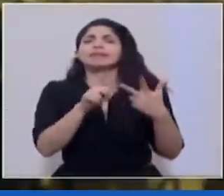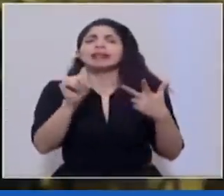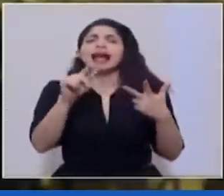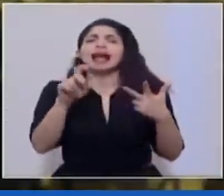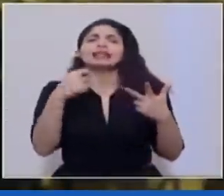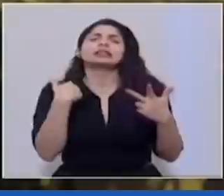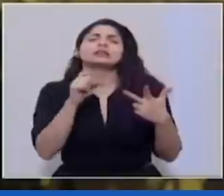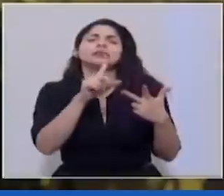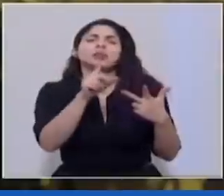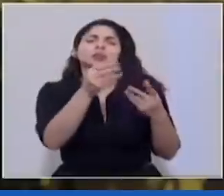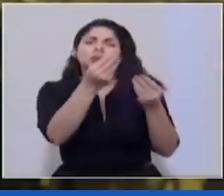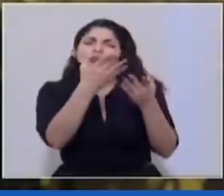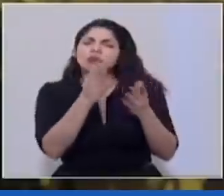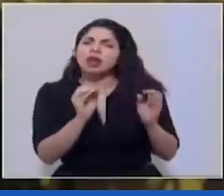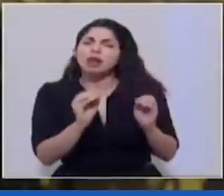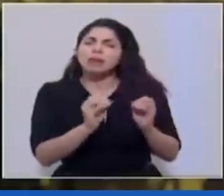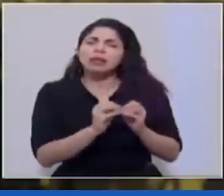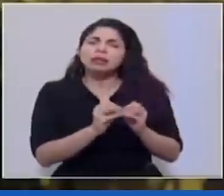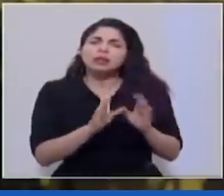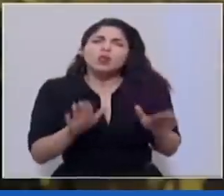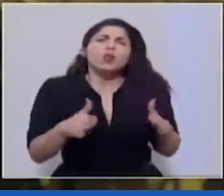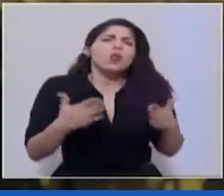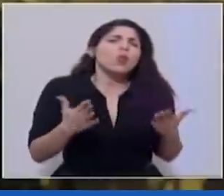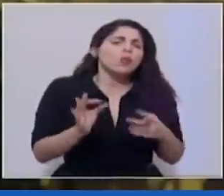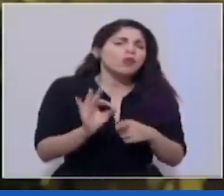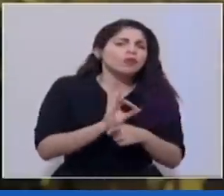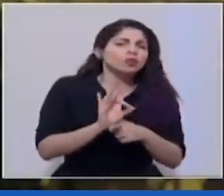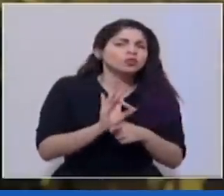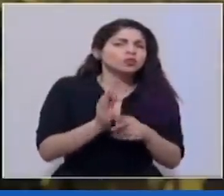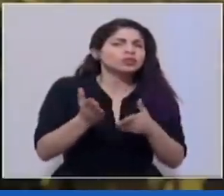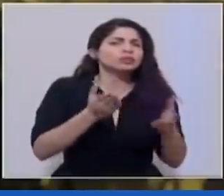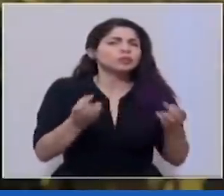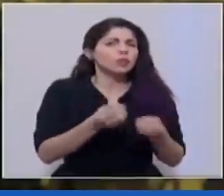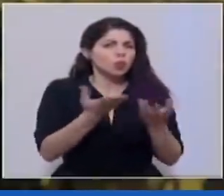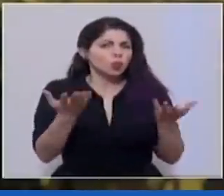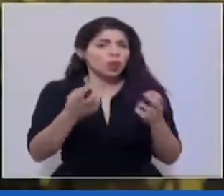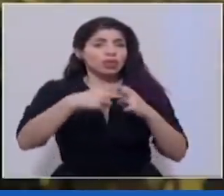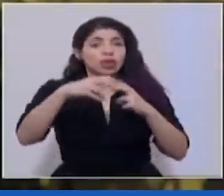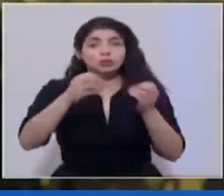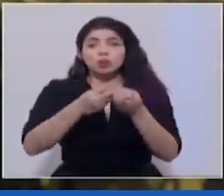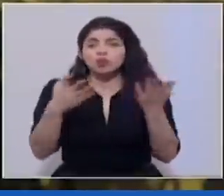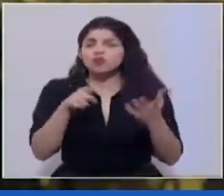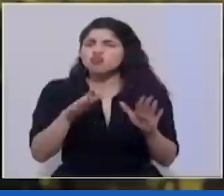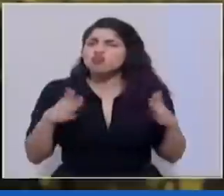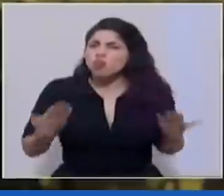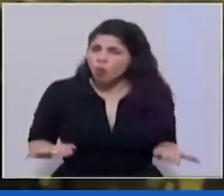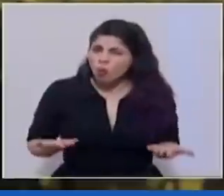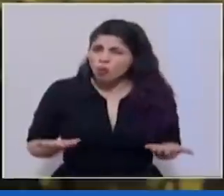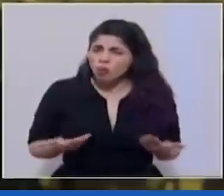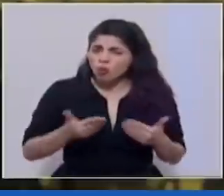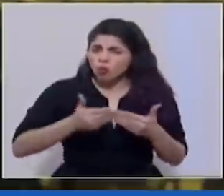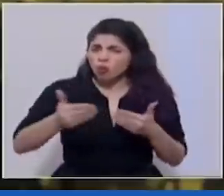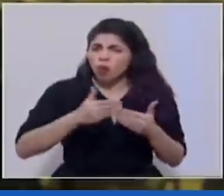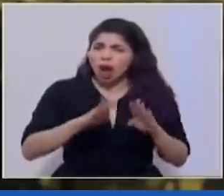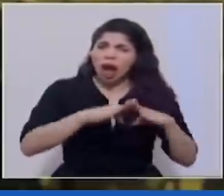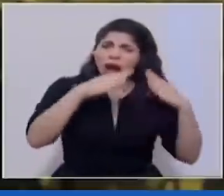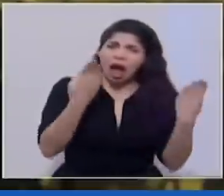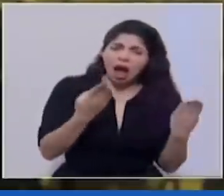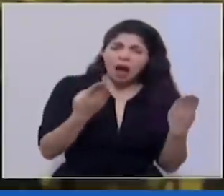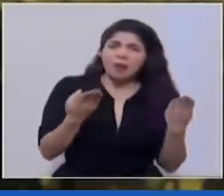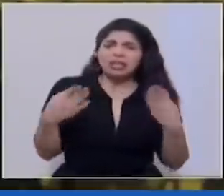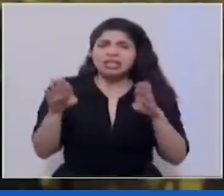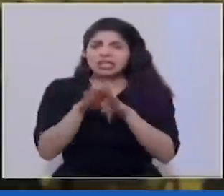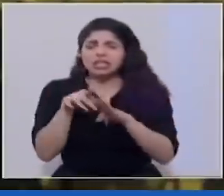preguntarle el detalle nada más de cómo van a funcionar los servicios públicos, de transporte público durante los periodos de apertura y los